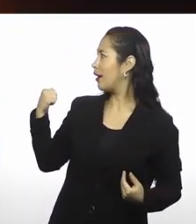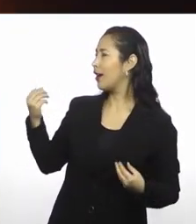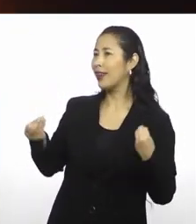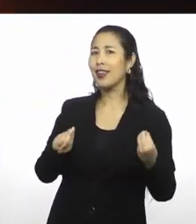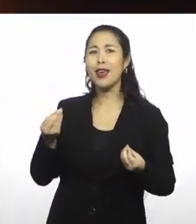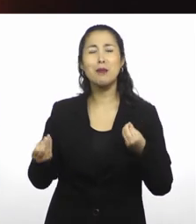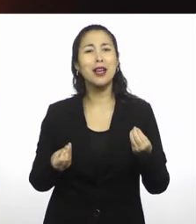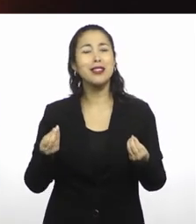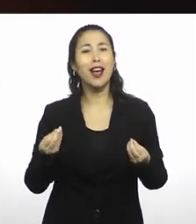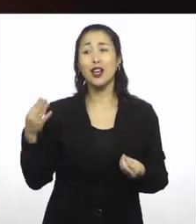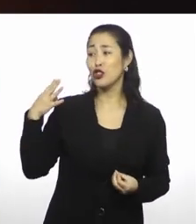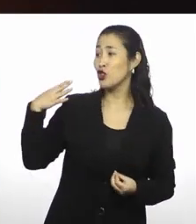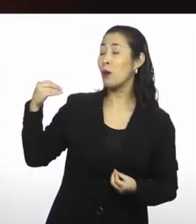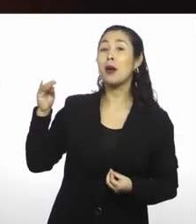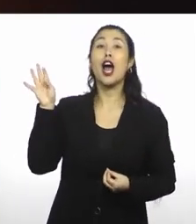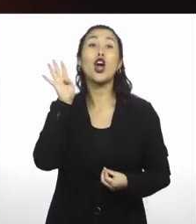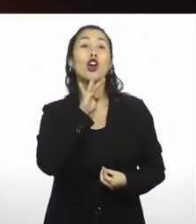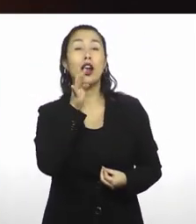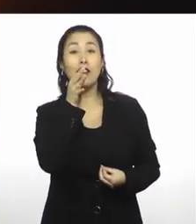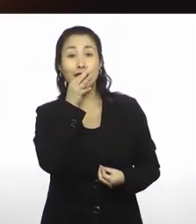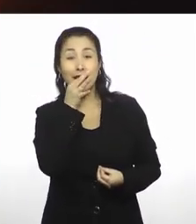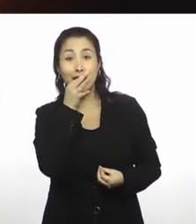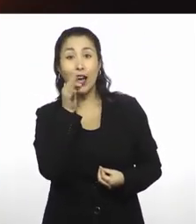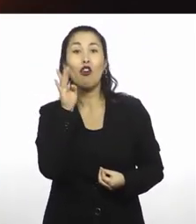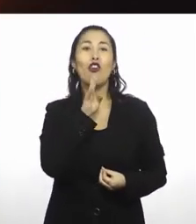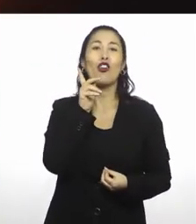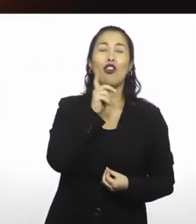Las sombras son de color verde y rojo.